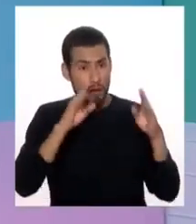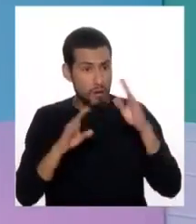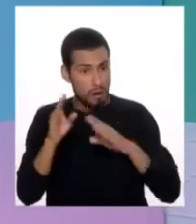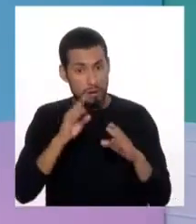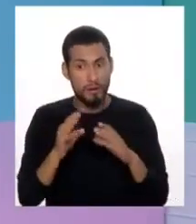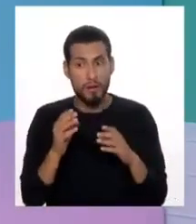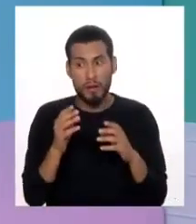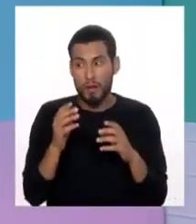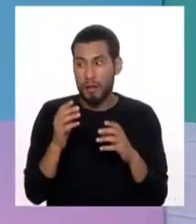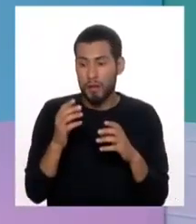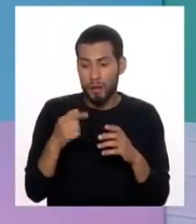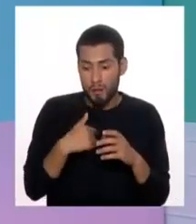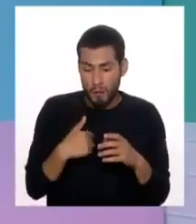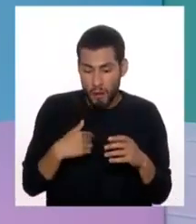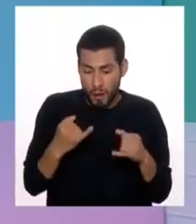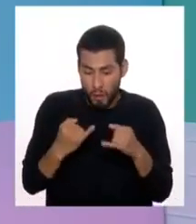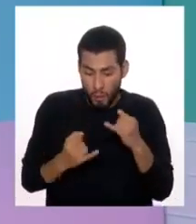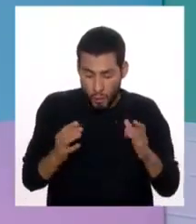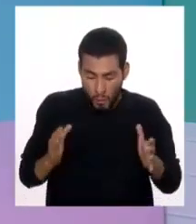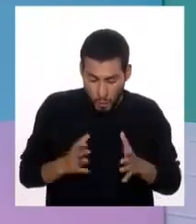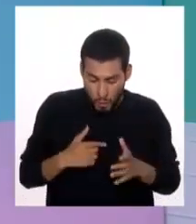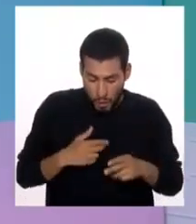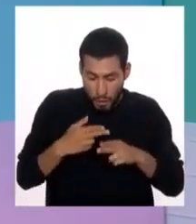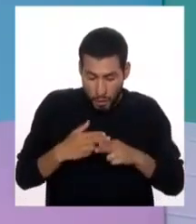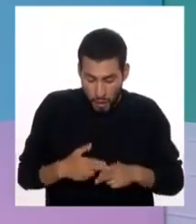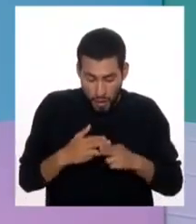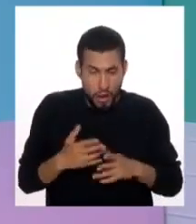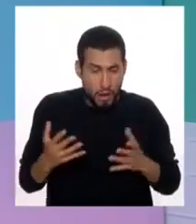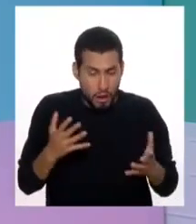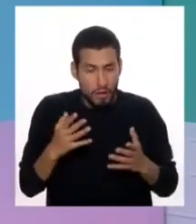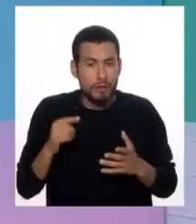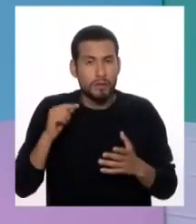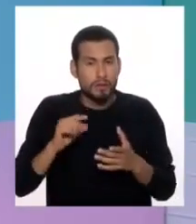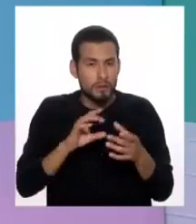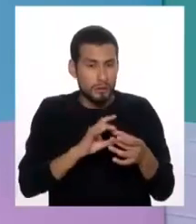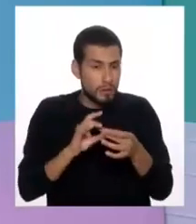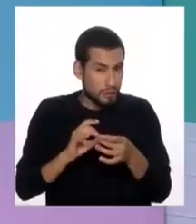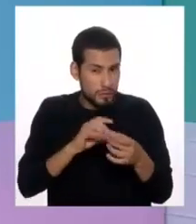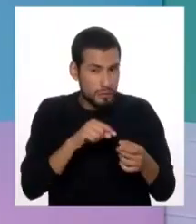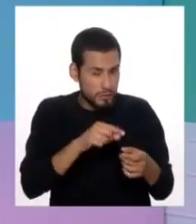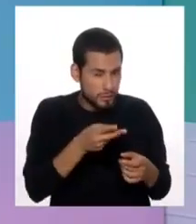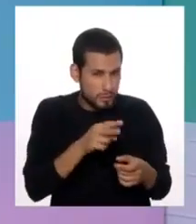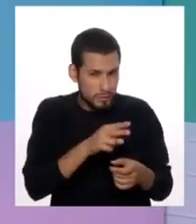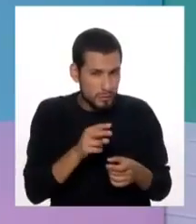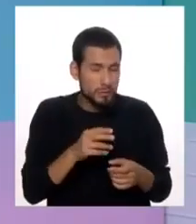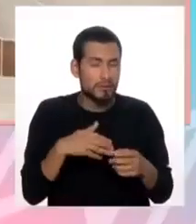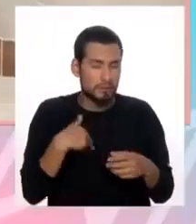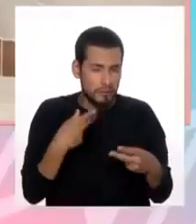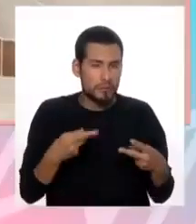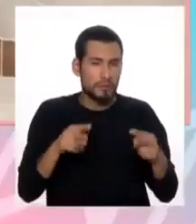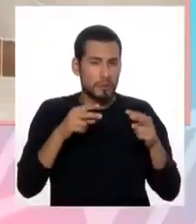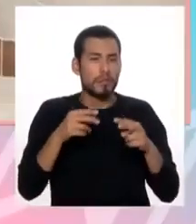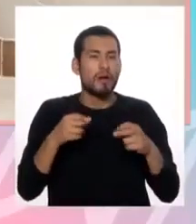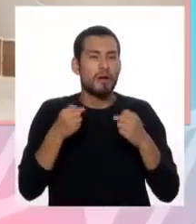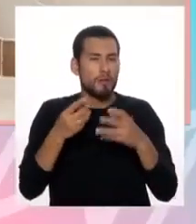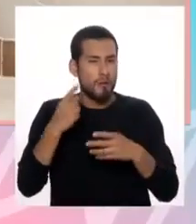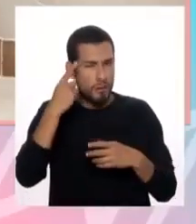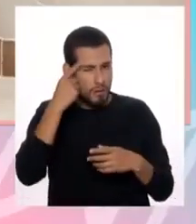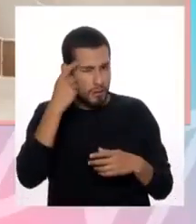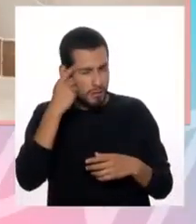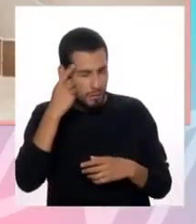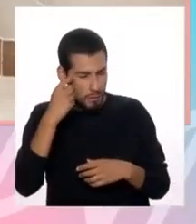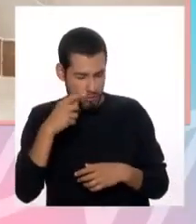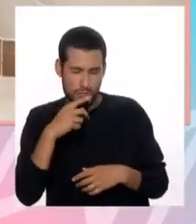excesiva por el peso, entonces esta correlación de ambas situaciones aumenta la sospecha. Es